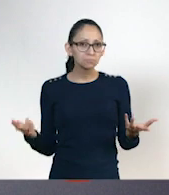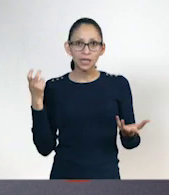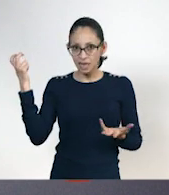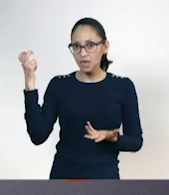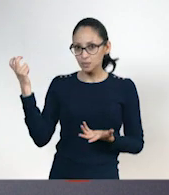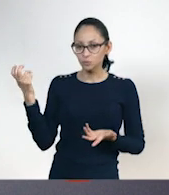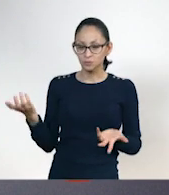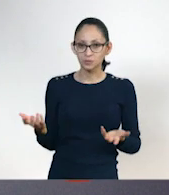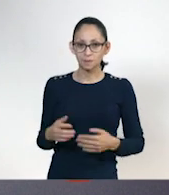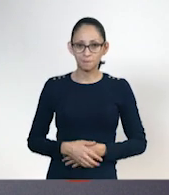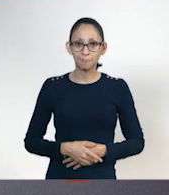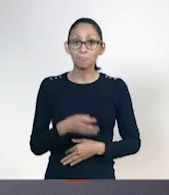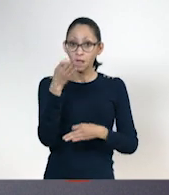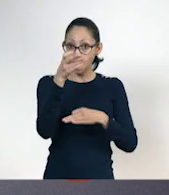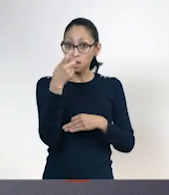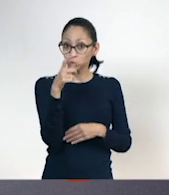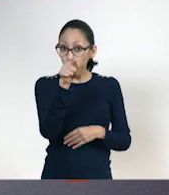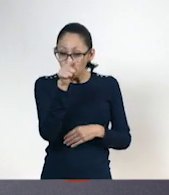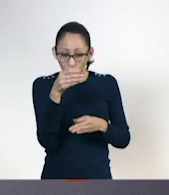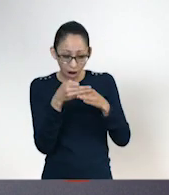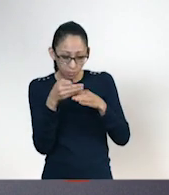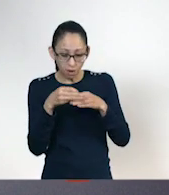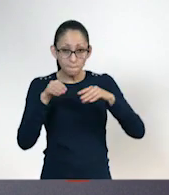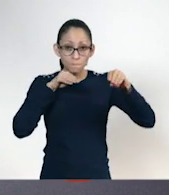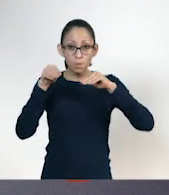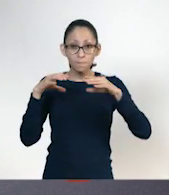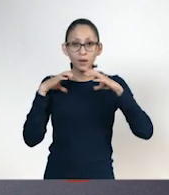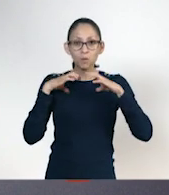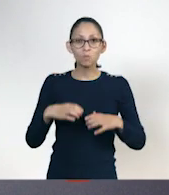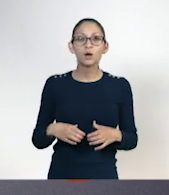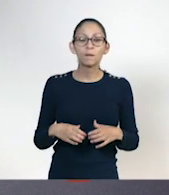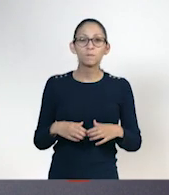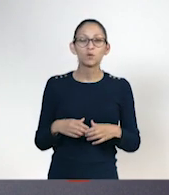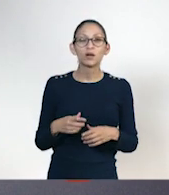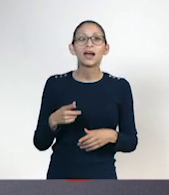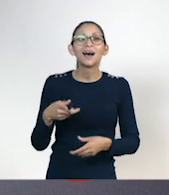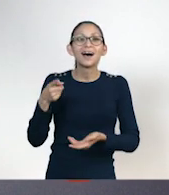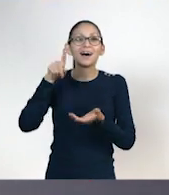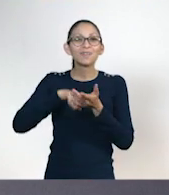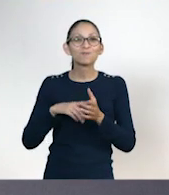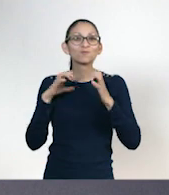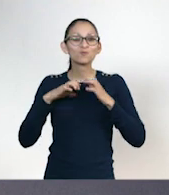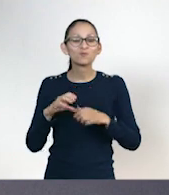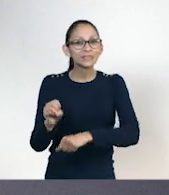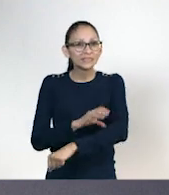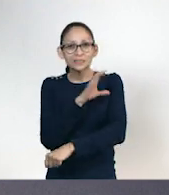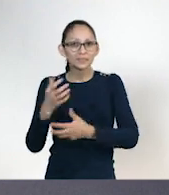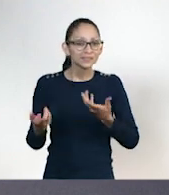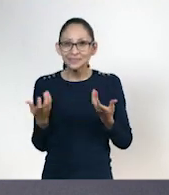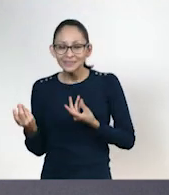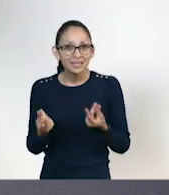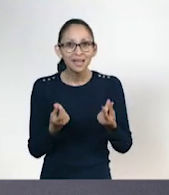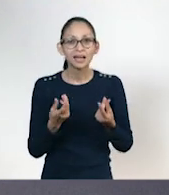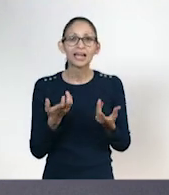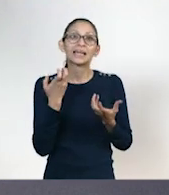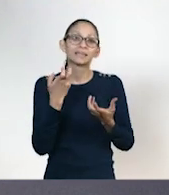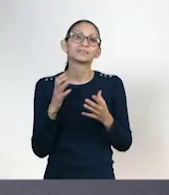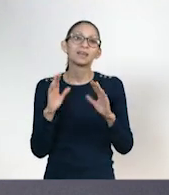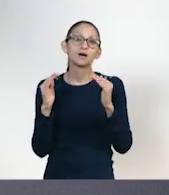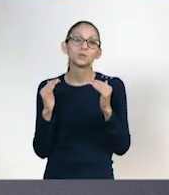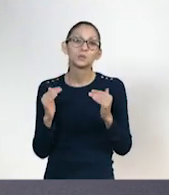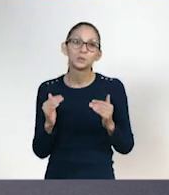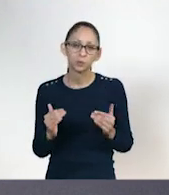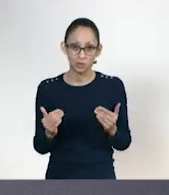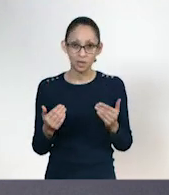Ok, maestro. Ya estás moviendo tu cuerpo, ya estás quemando energía, estás haciendo actividad física. Pero dejemos a un lado el juego y la actividad